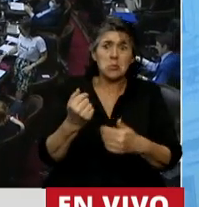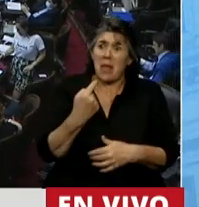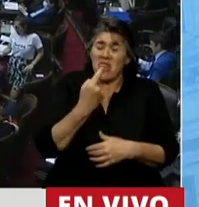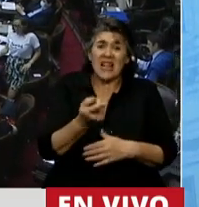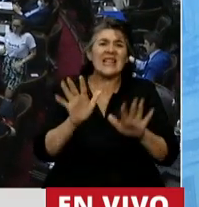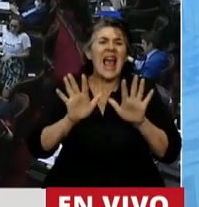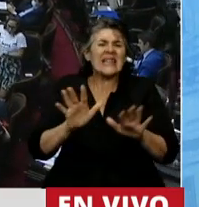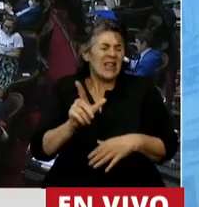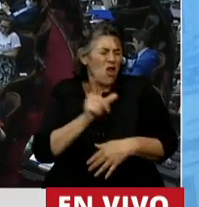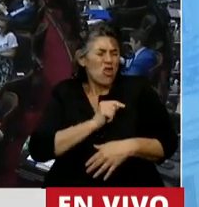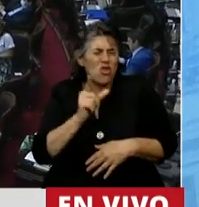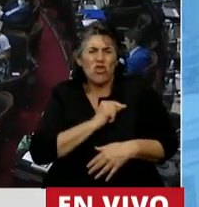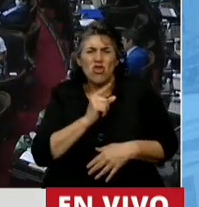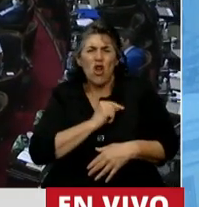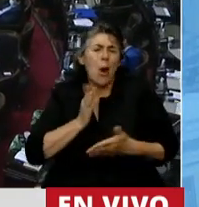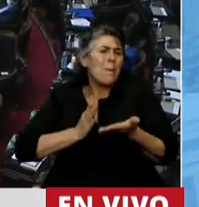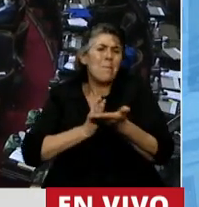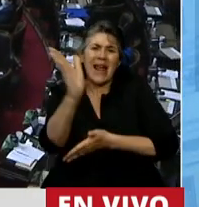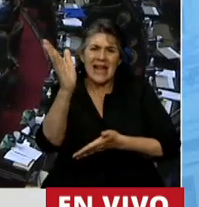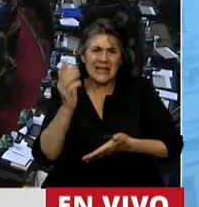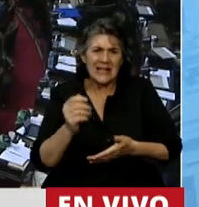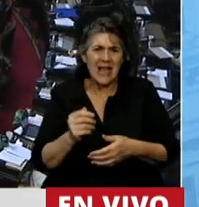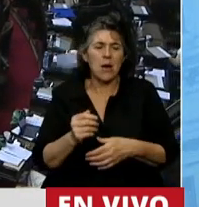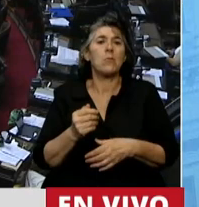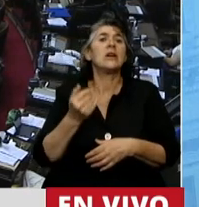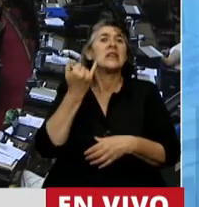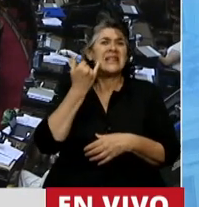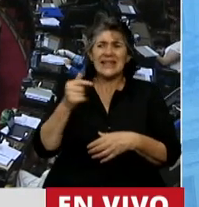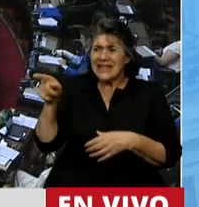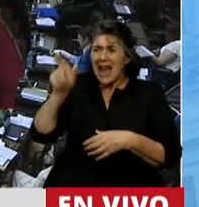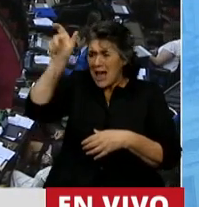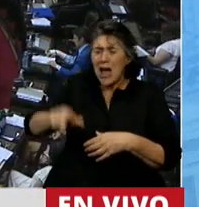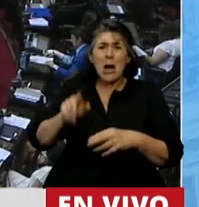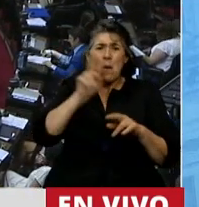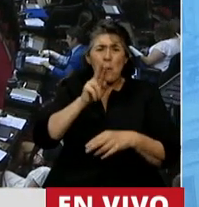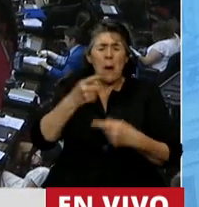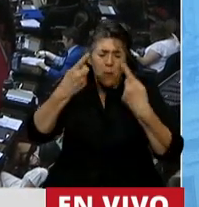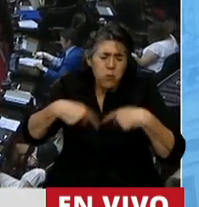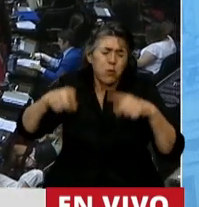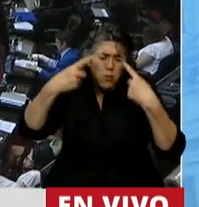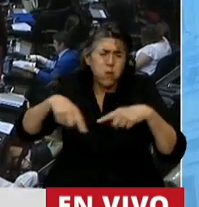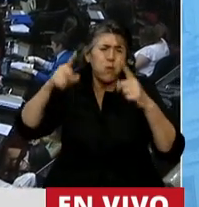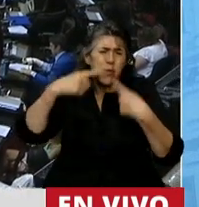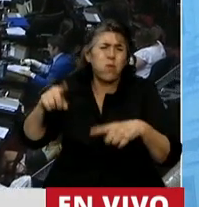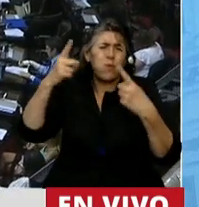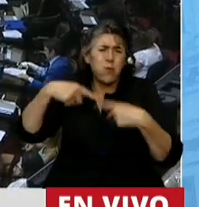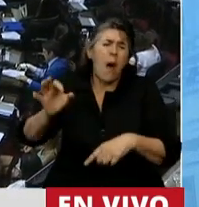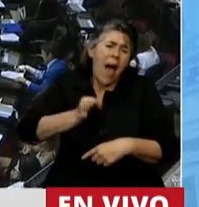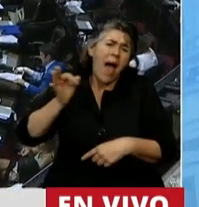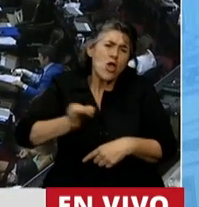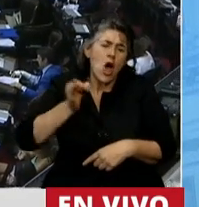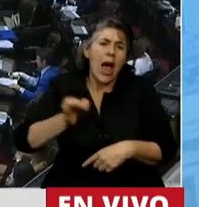dolor es permanente en muchas mujeres que las he visto llorar a través del tiempo. Coincido